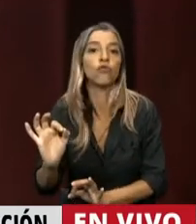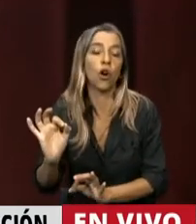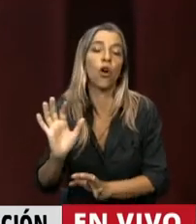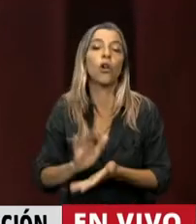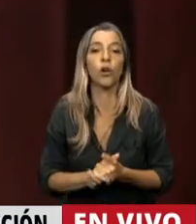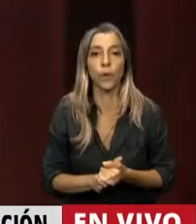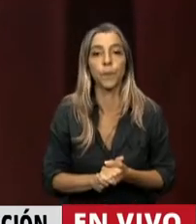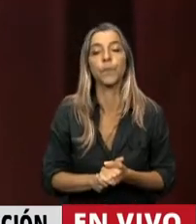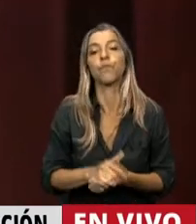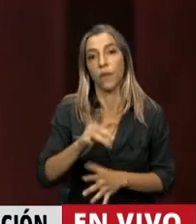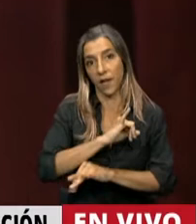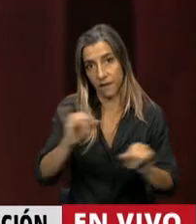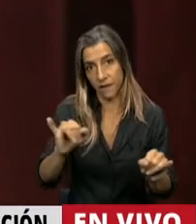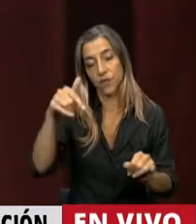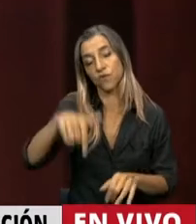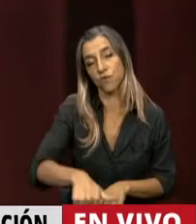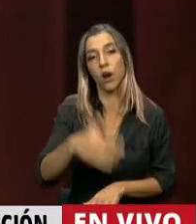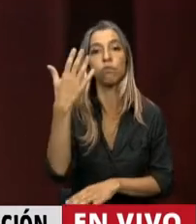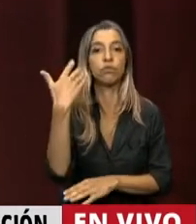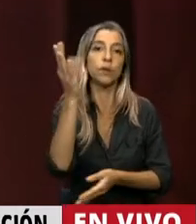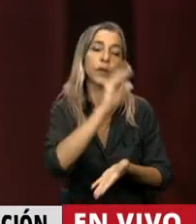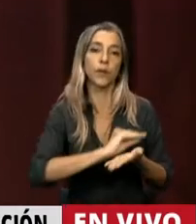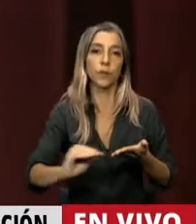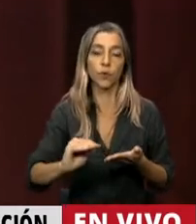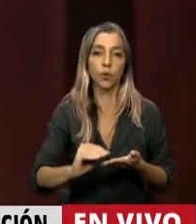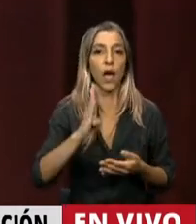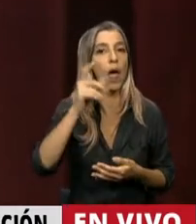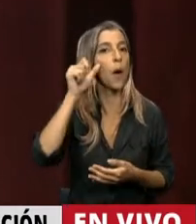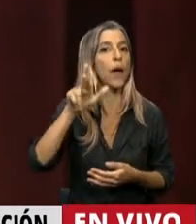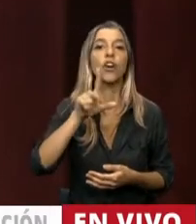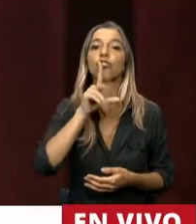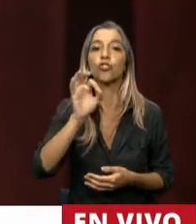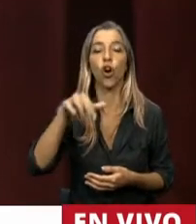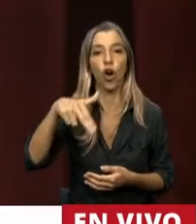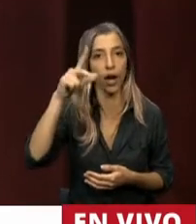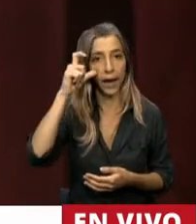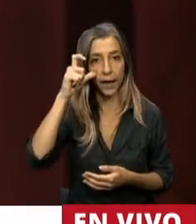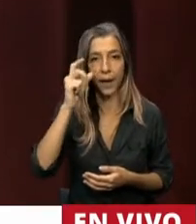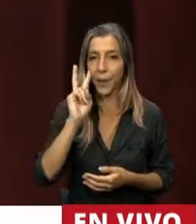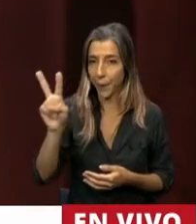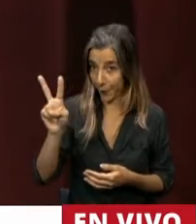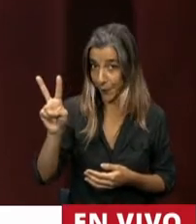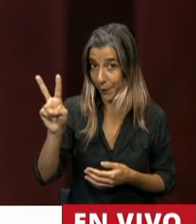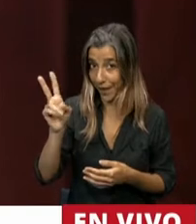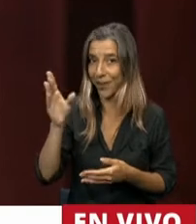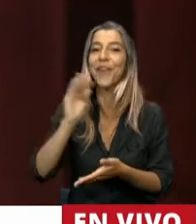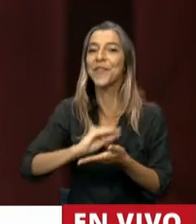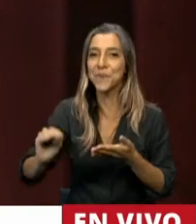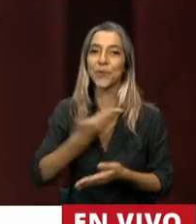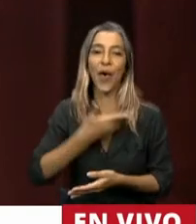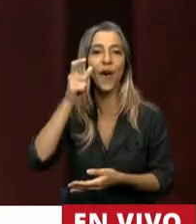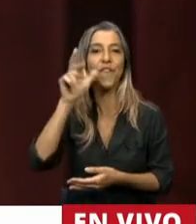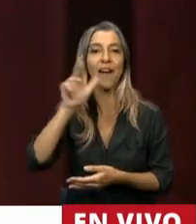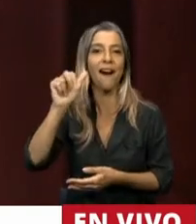tiene la palabra la diputada Rosana Bertone. Veo que el diputado Ferraro ya está revisando el BPN.